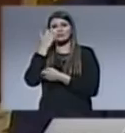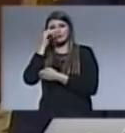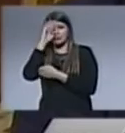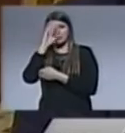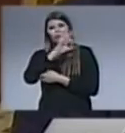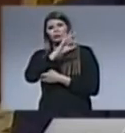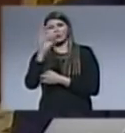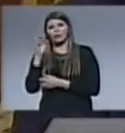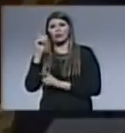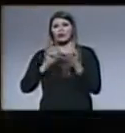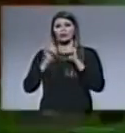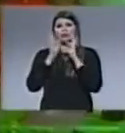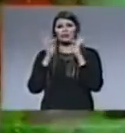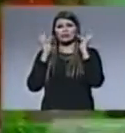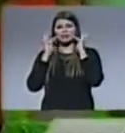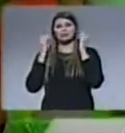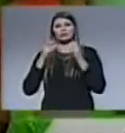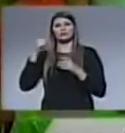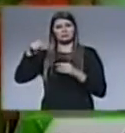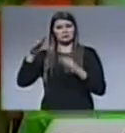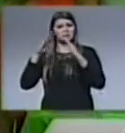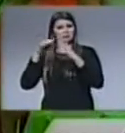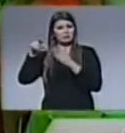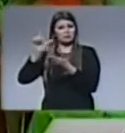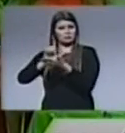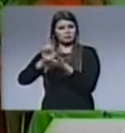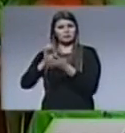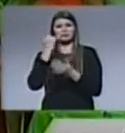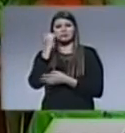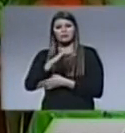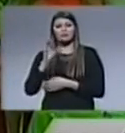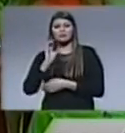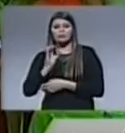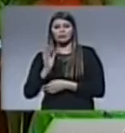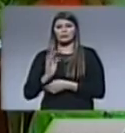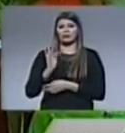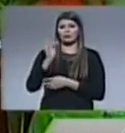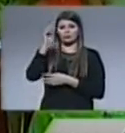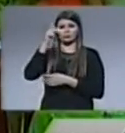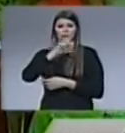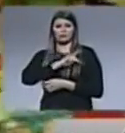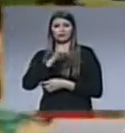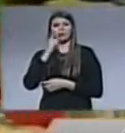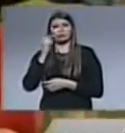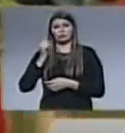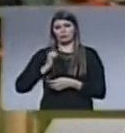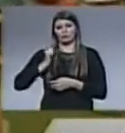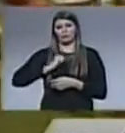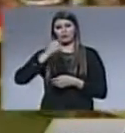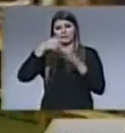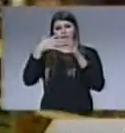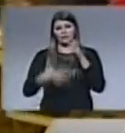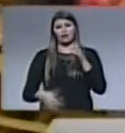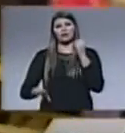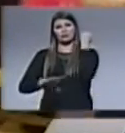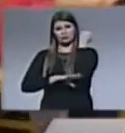o cuando están felices. El Hogar Unidos por Cristo inculca a los niños para que en el futuro sean hombres y mujeres de bien, con valores y